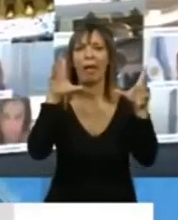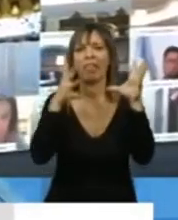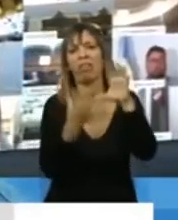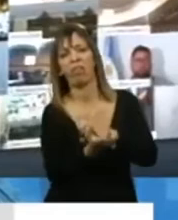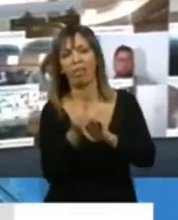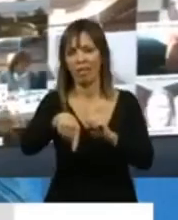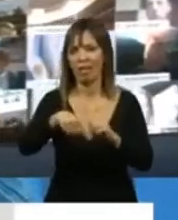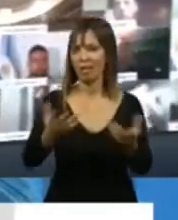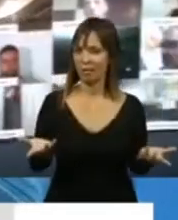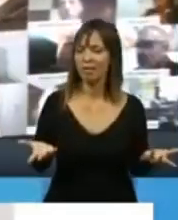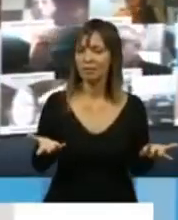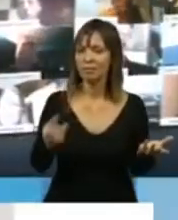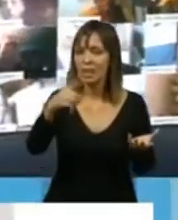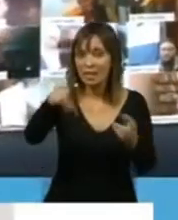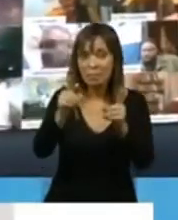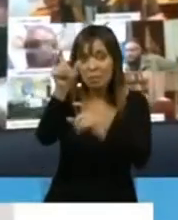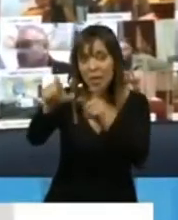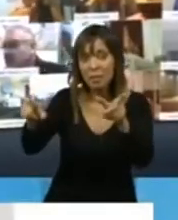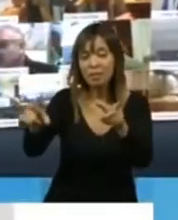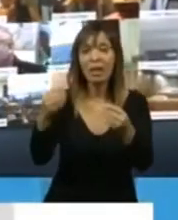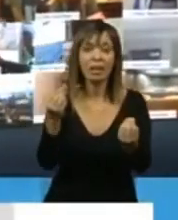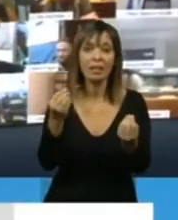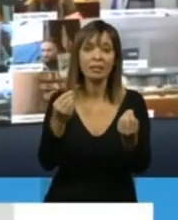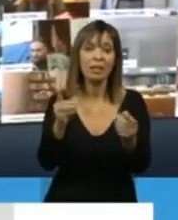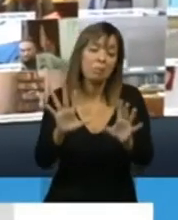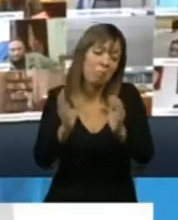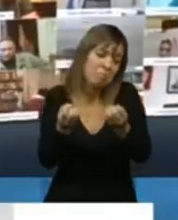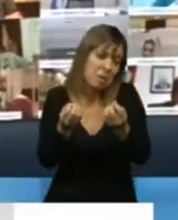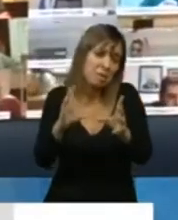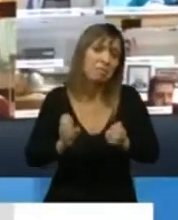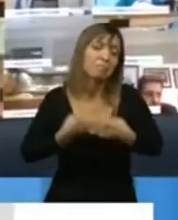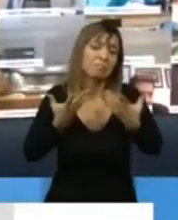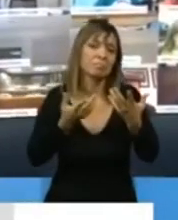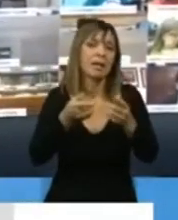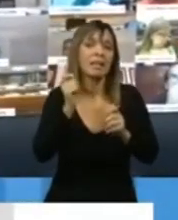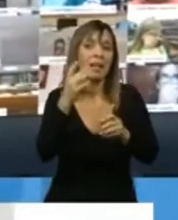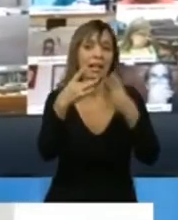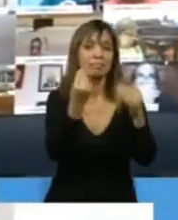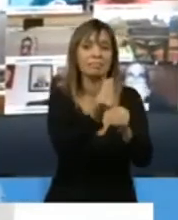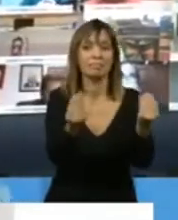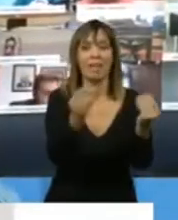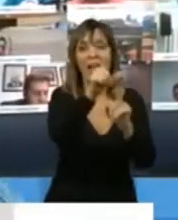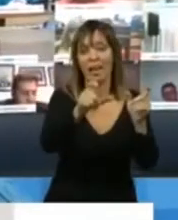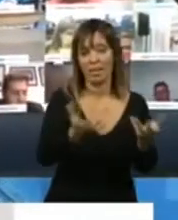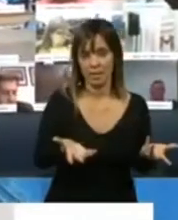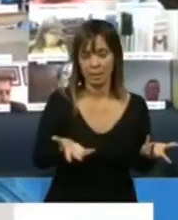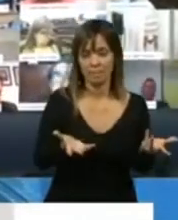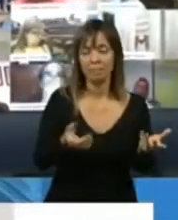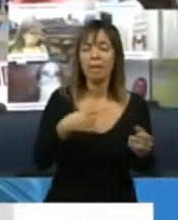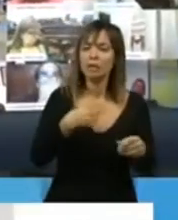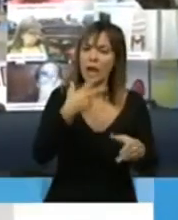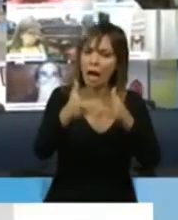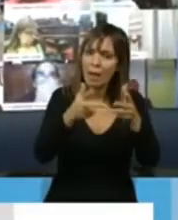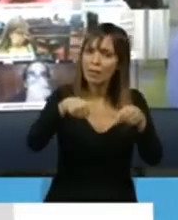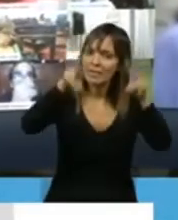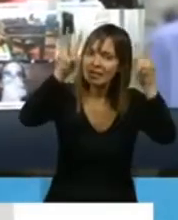de la Democracia, que es justamente la genuina expresión del voto de los argentinos. Y yendo específicamente